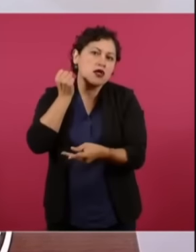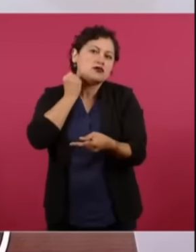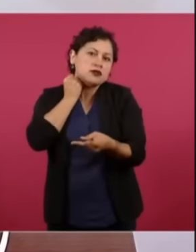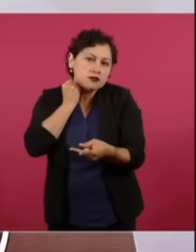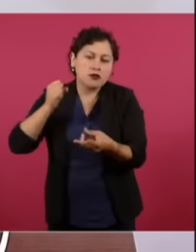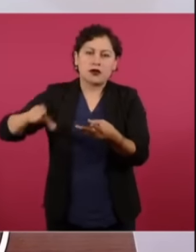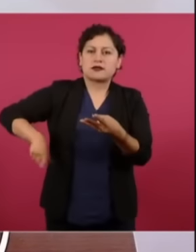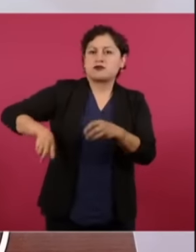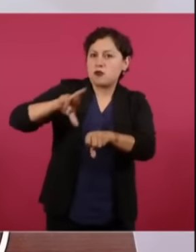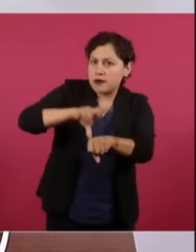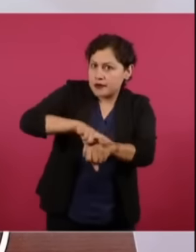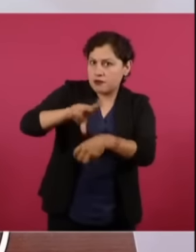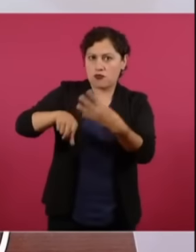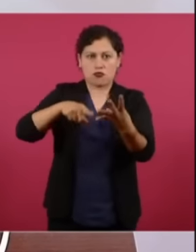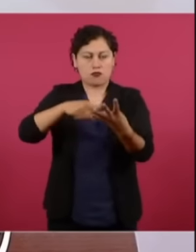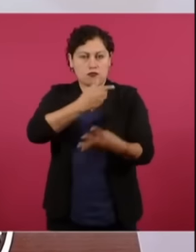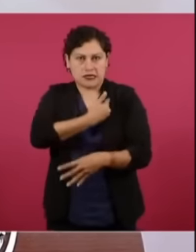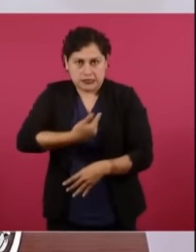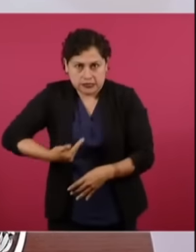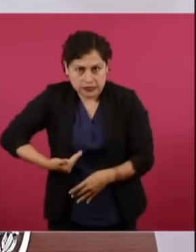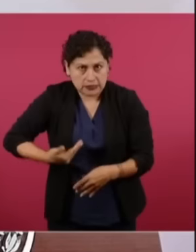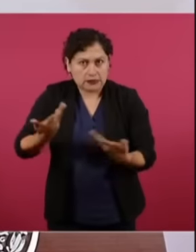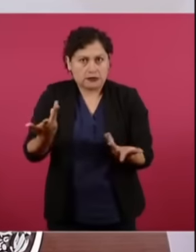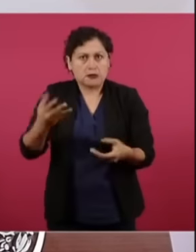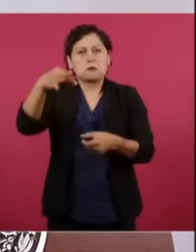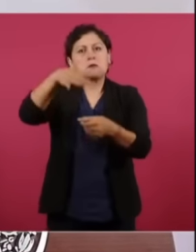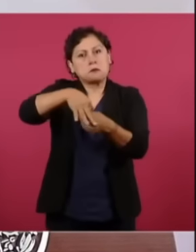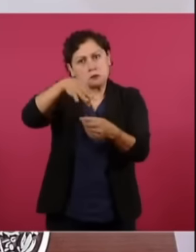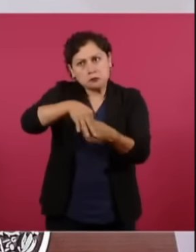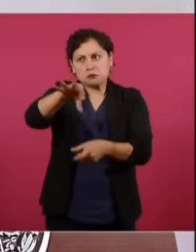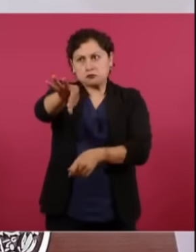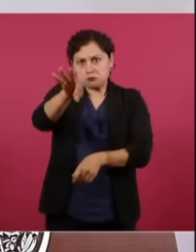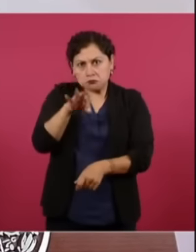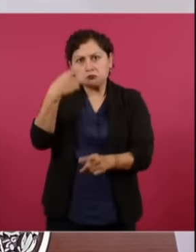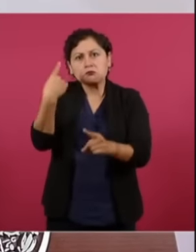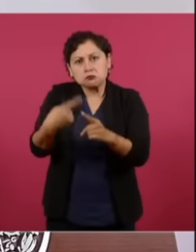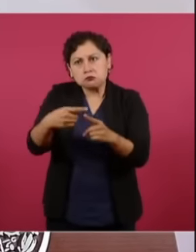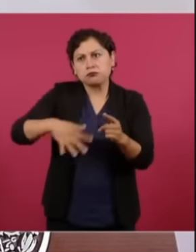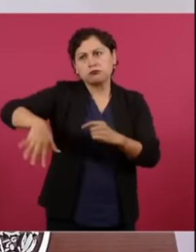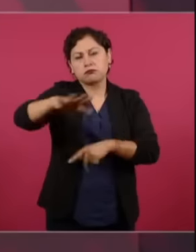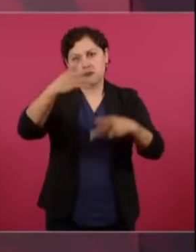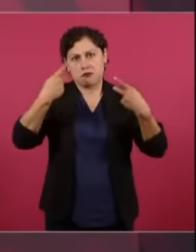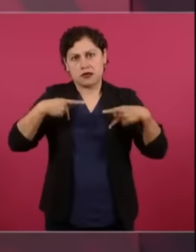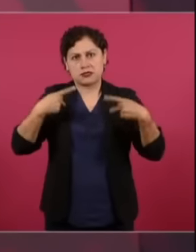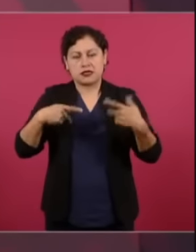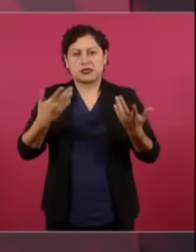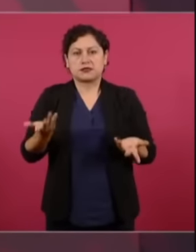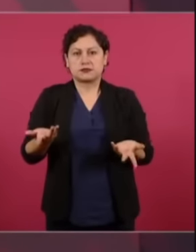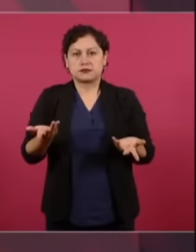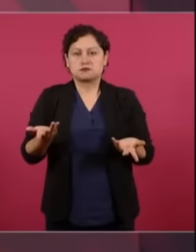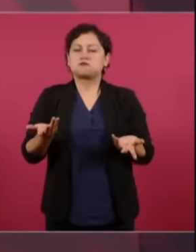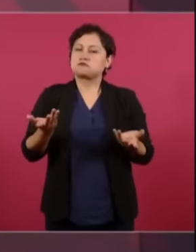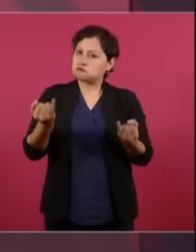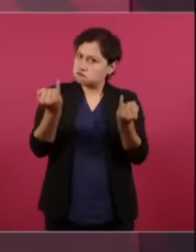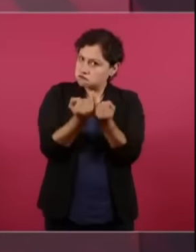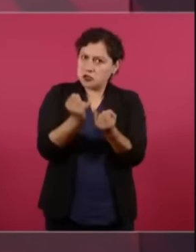al presidente, a la presidenta de la República, con